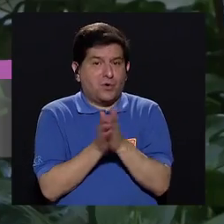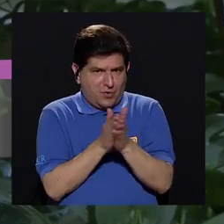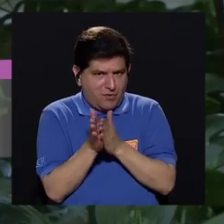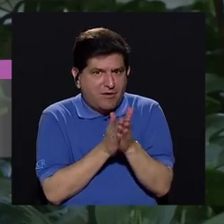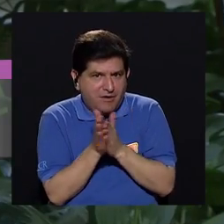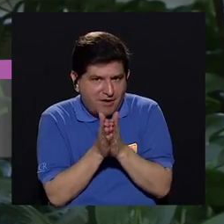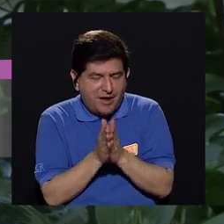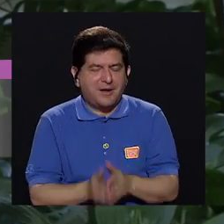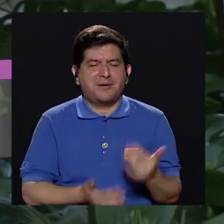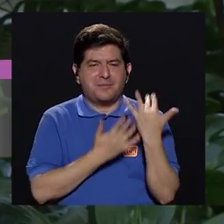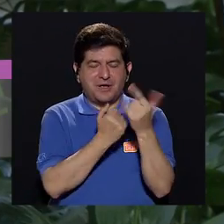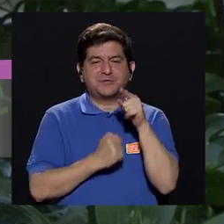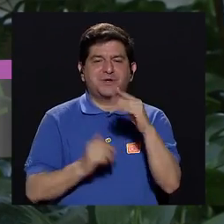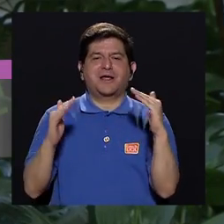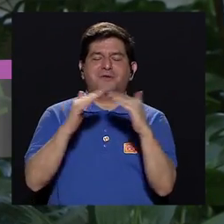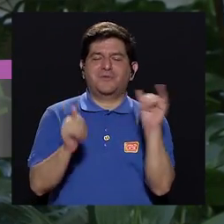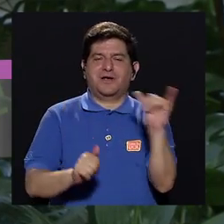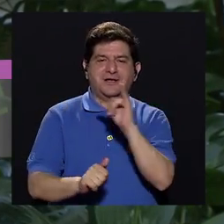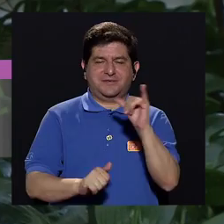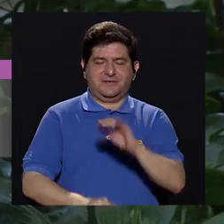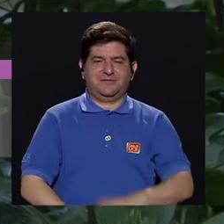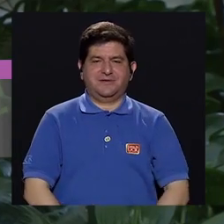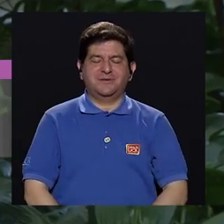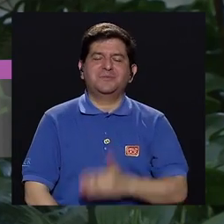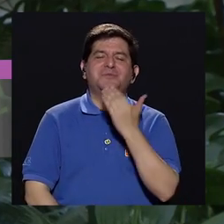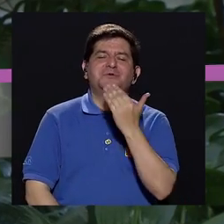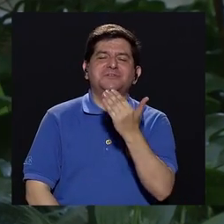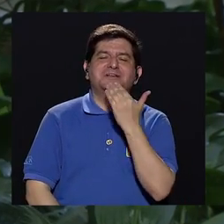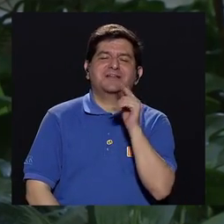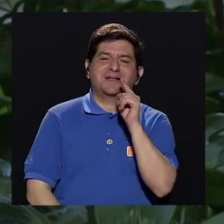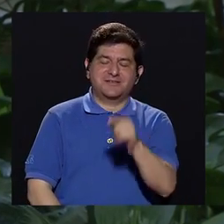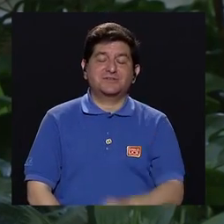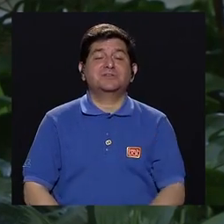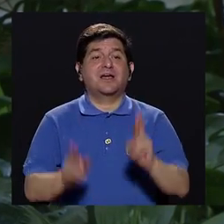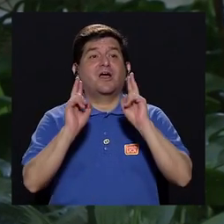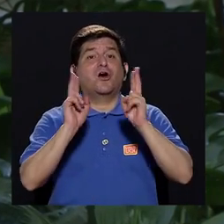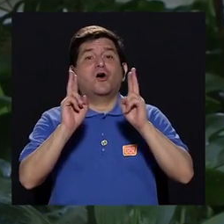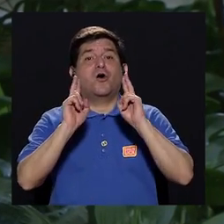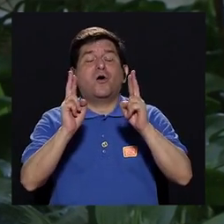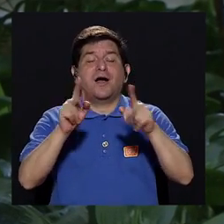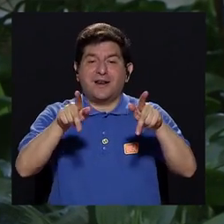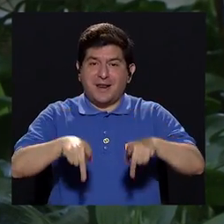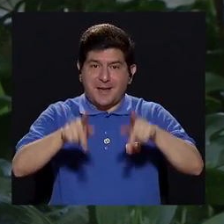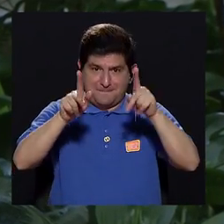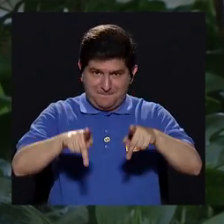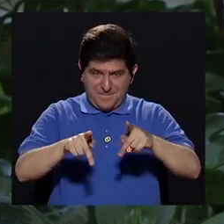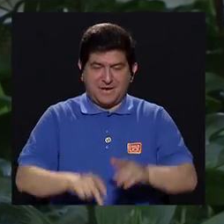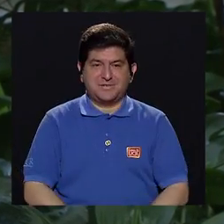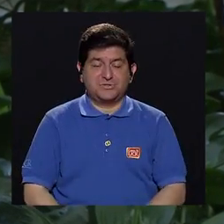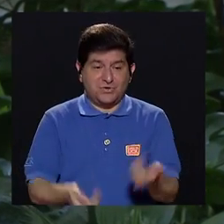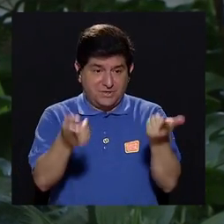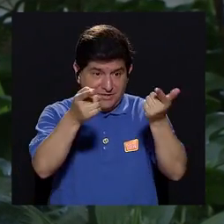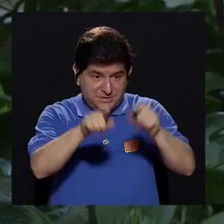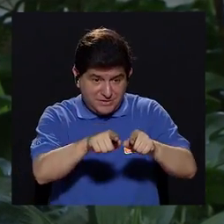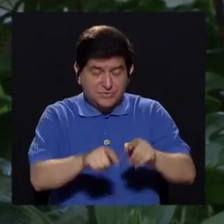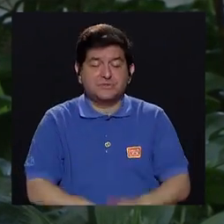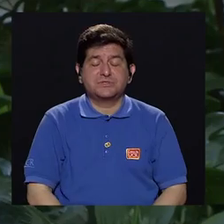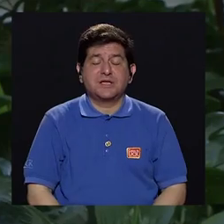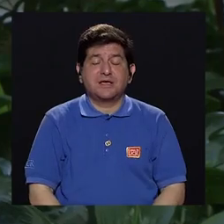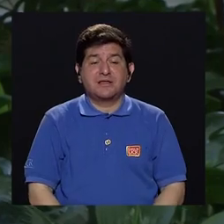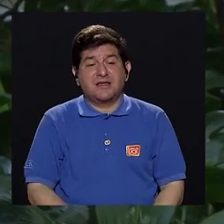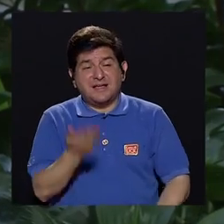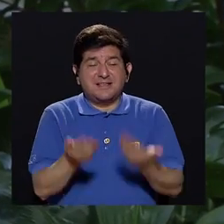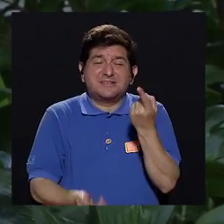provechoso esperamos que nuestros hogares también lo hayan aprovechado muchas gracias ojalá que las personas que se dan eso falta